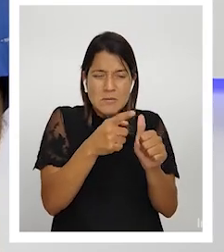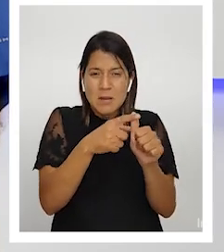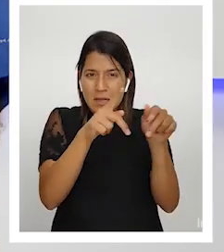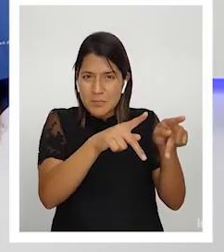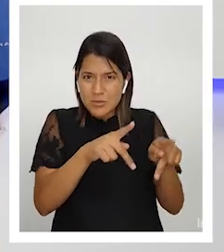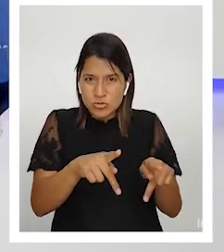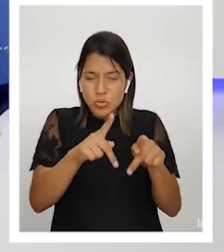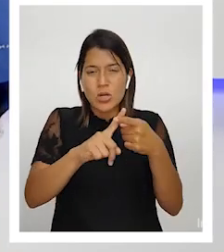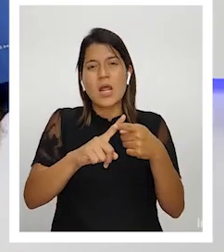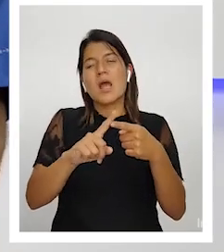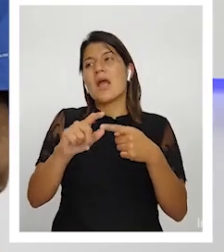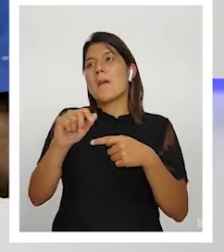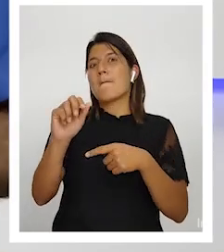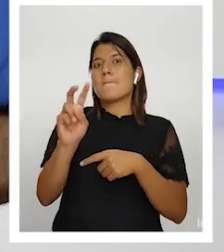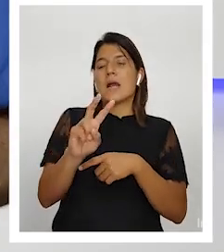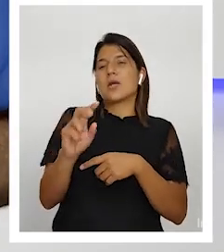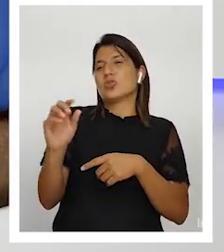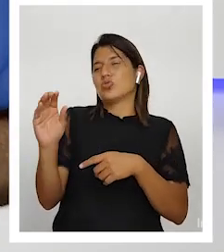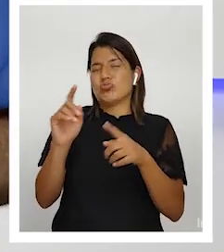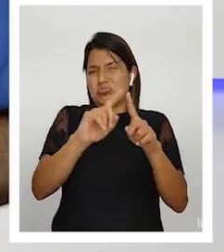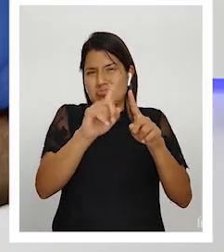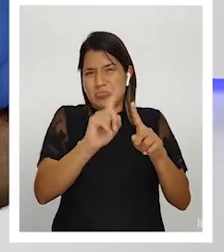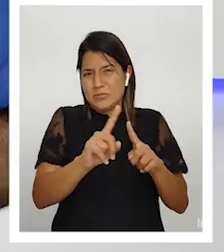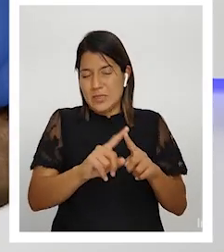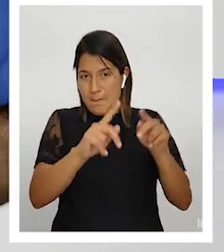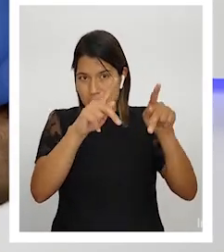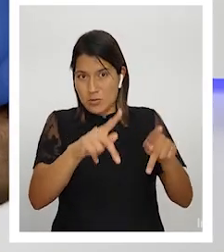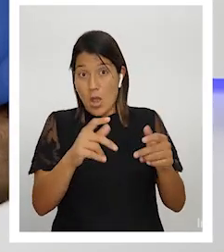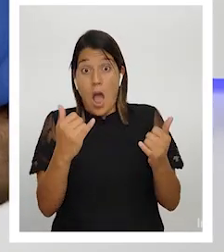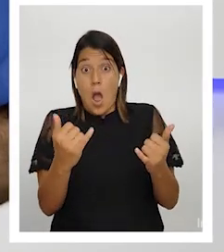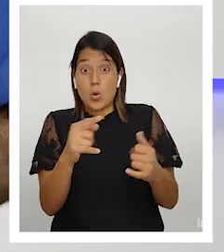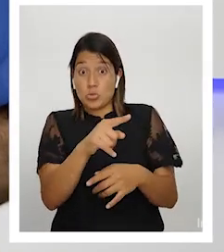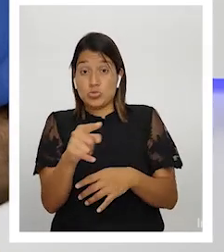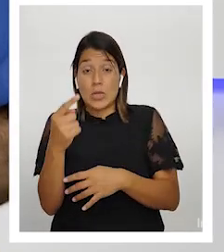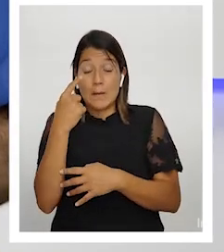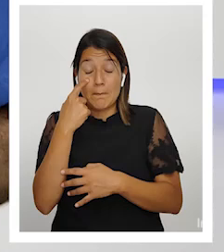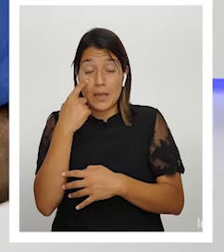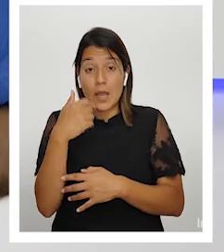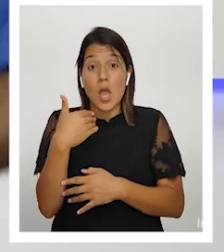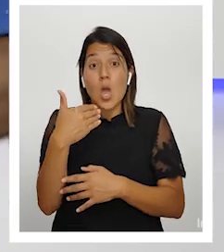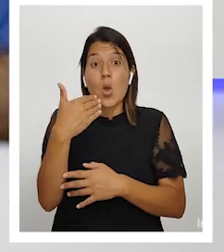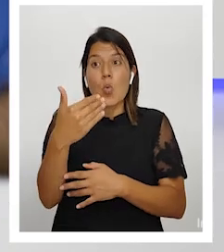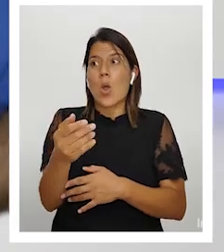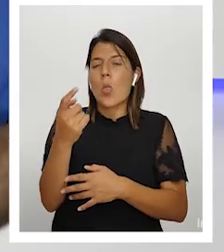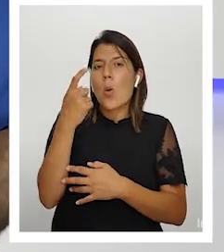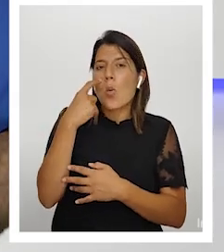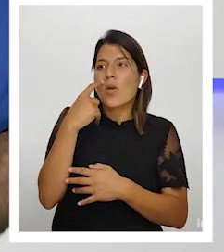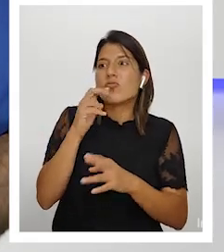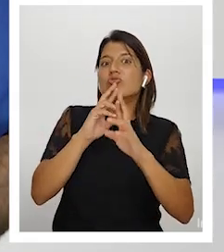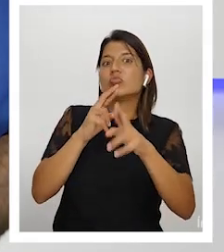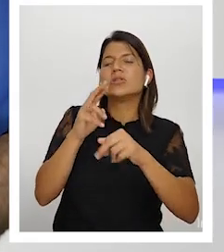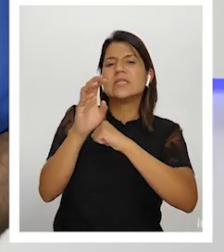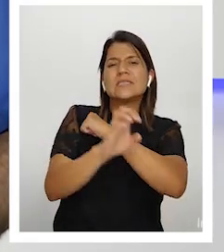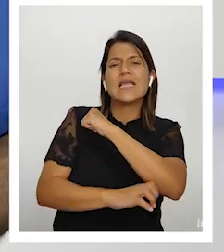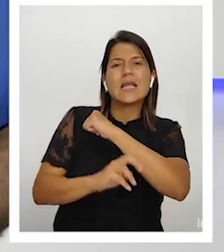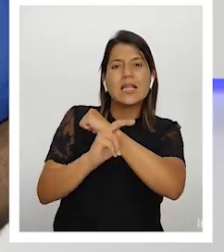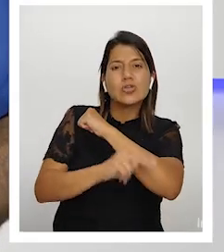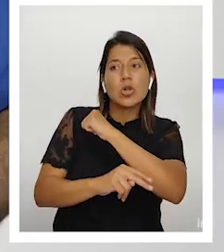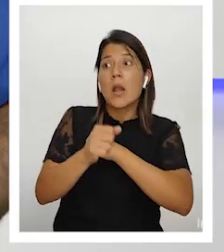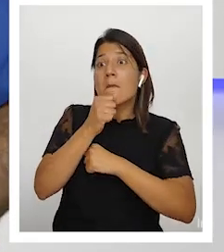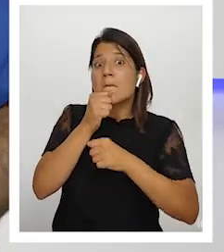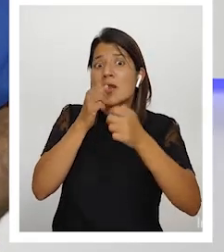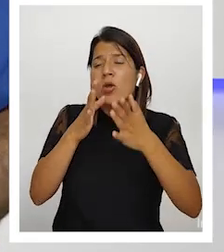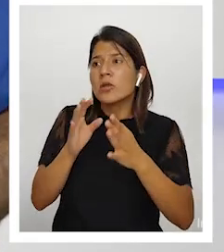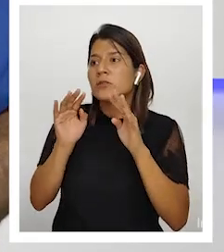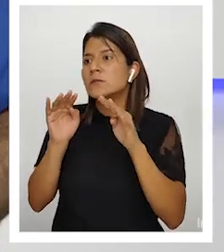Vargas Cuyel ¿verdad? hoy en día usted ve que cuando va a haber resultados del Estado de la Nación toda la prensa está encima ahora los